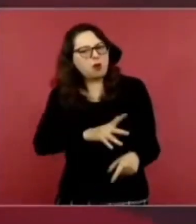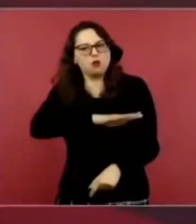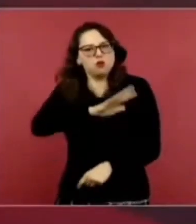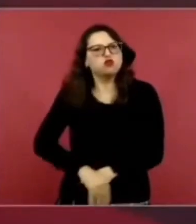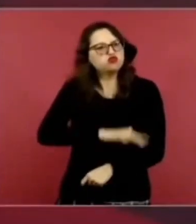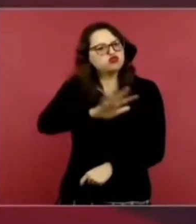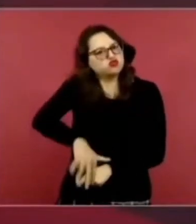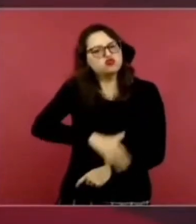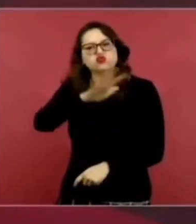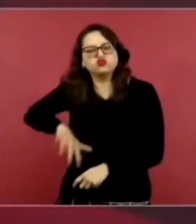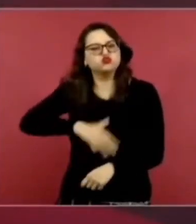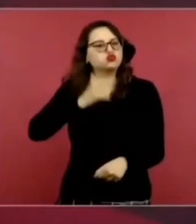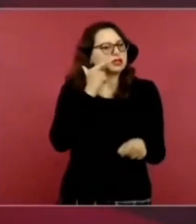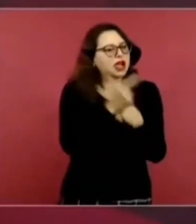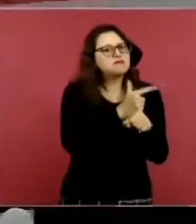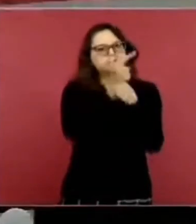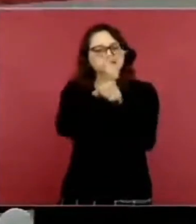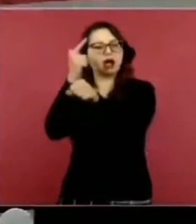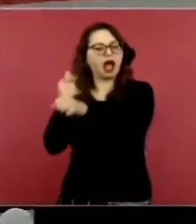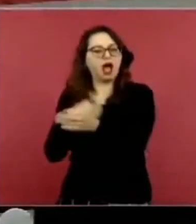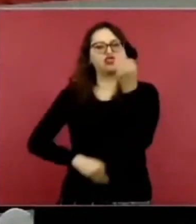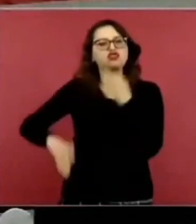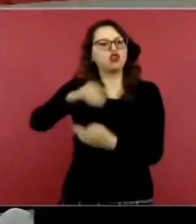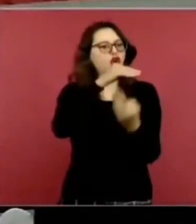búsqueda y localización de las personas. Gracias gobernadora.